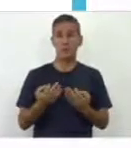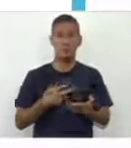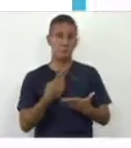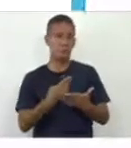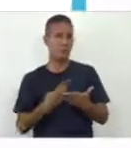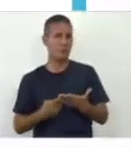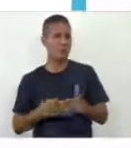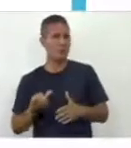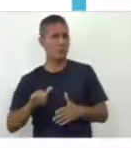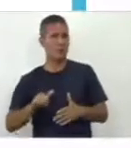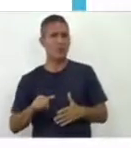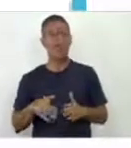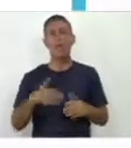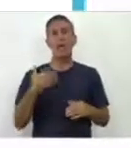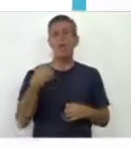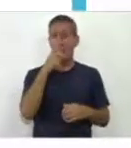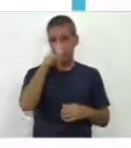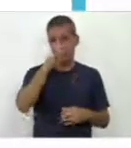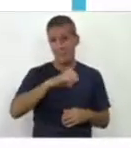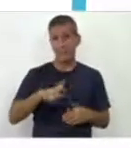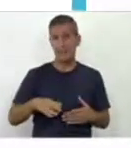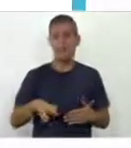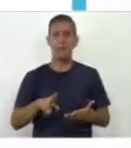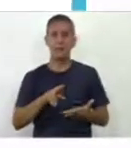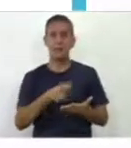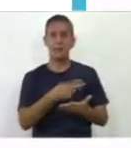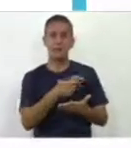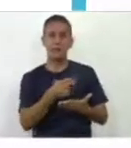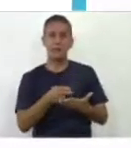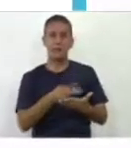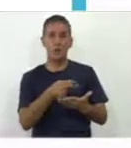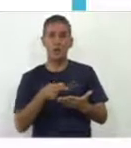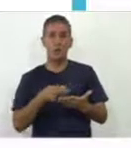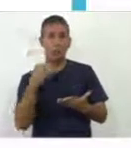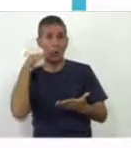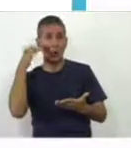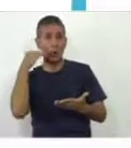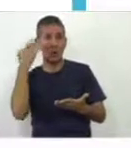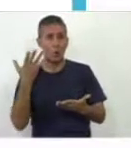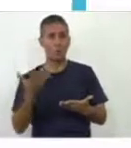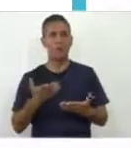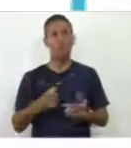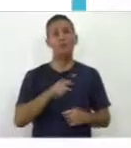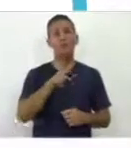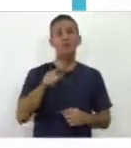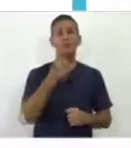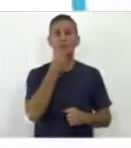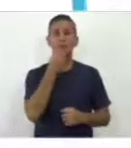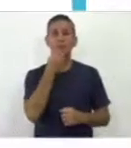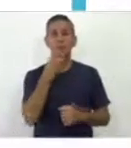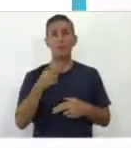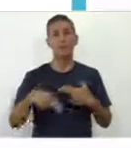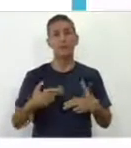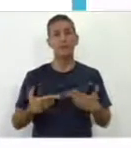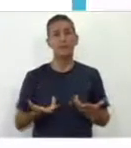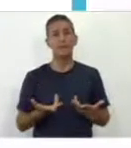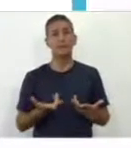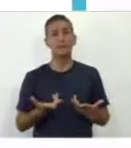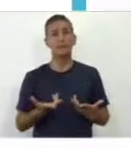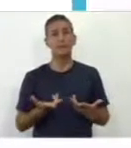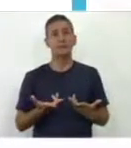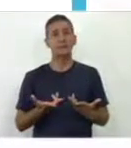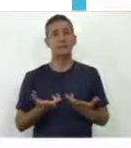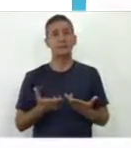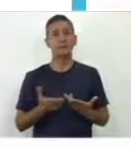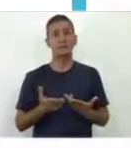propia familia pudiera dibujarlo y el niño colorear. Ahora, también es posible y muy socorrido si usted tiene la posibilidad de